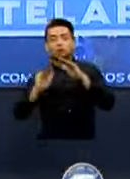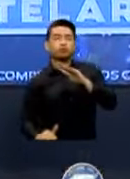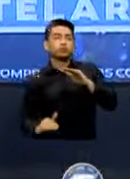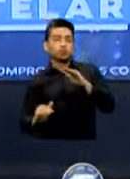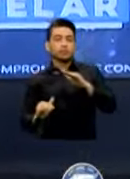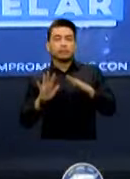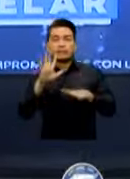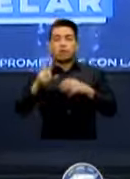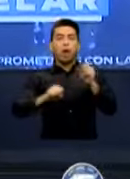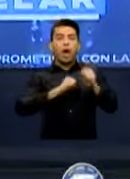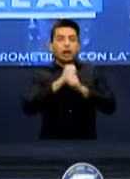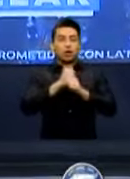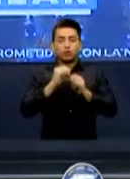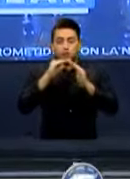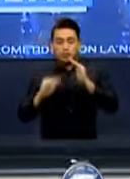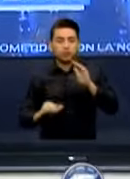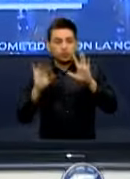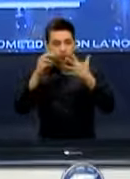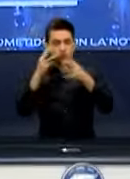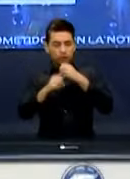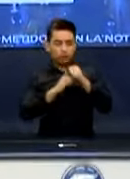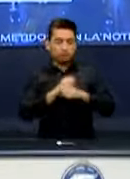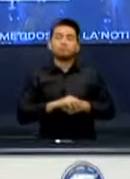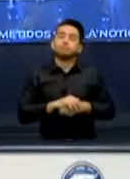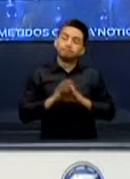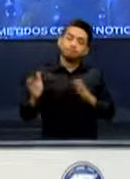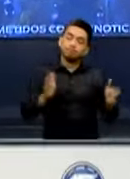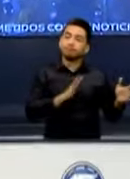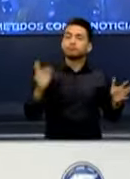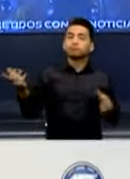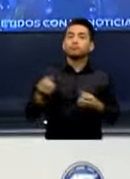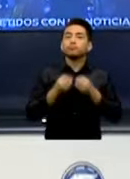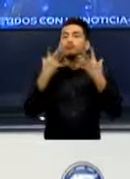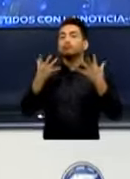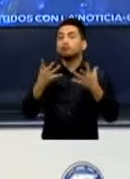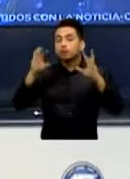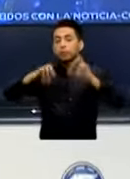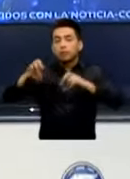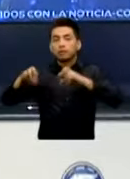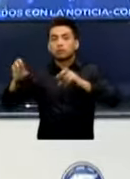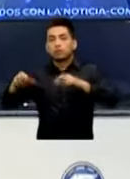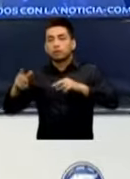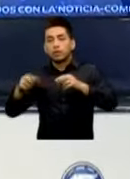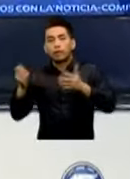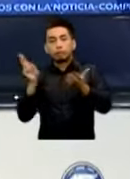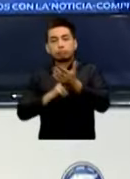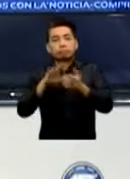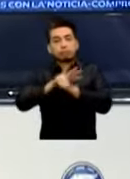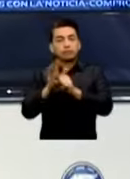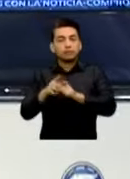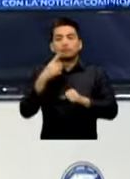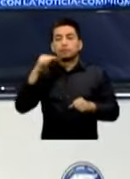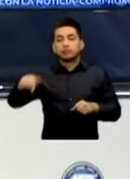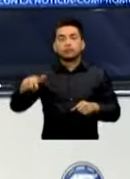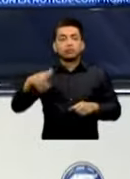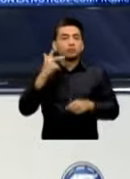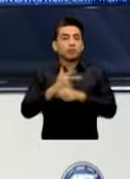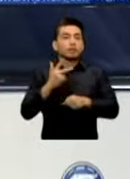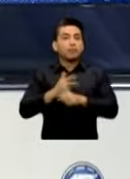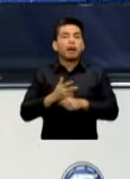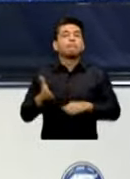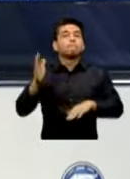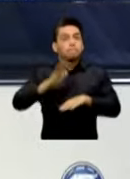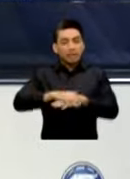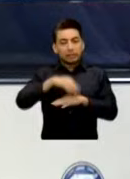Ante el aumento de casos positivos A COVID-19 el área de salud Guatemala Central Planea aumentar el número de laboratorios Para